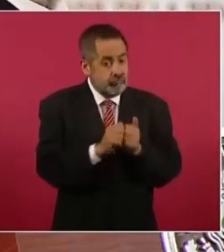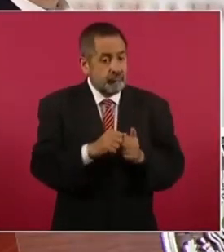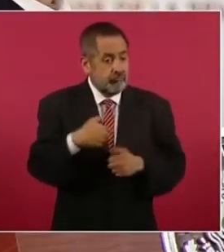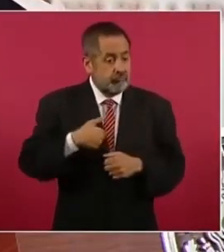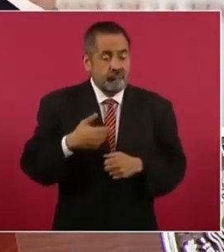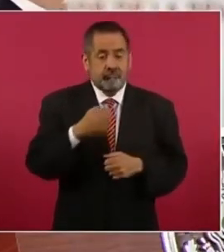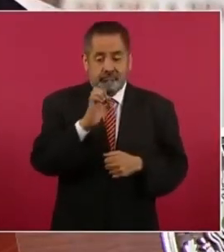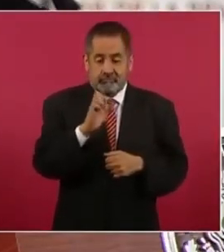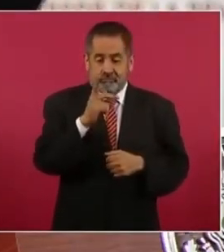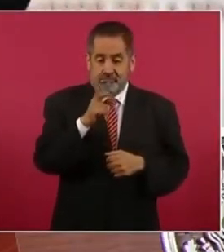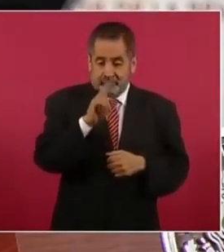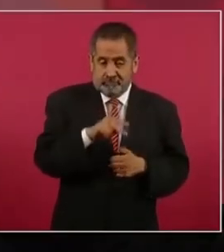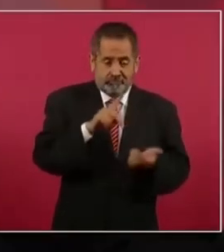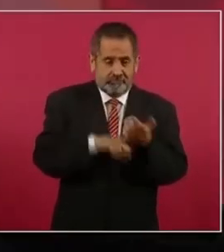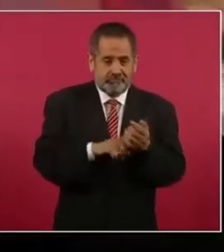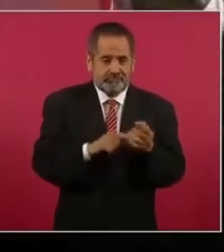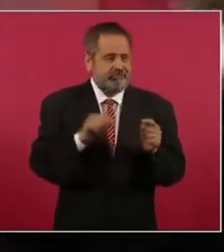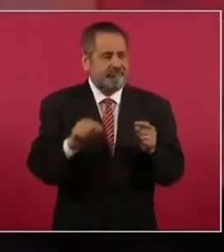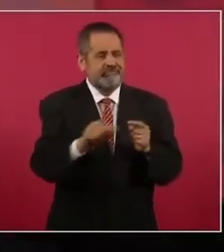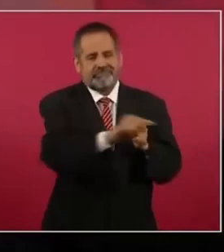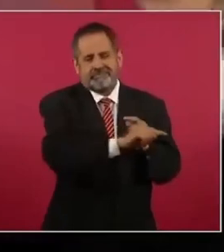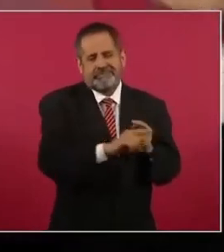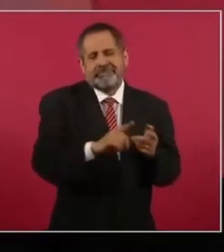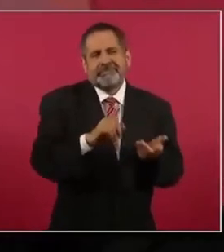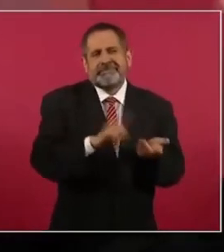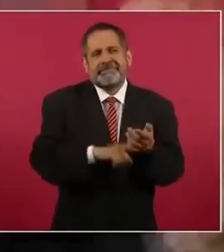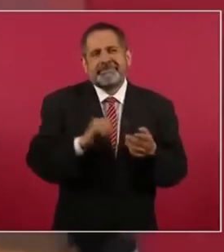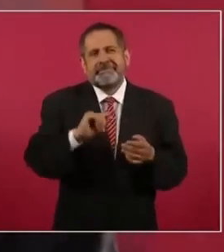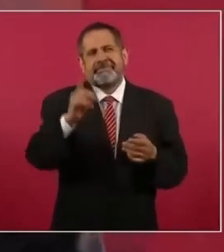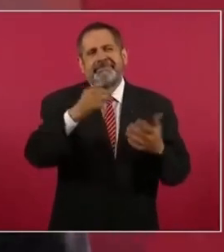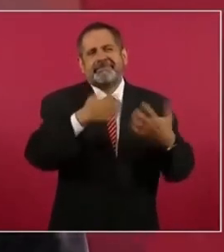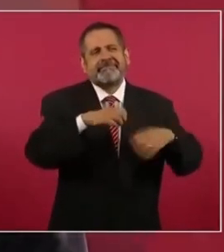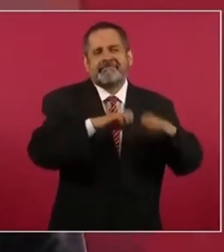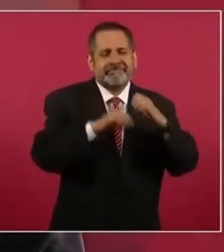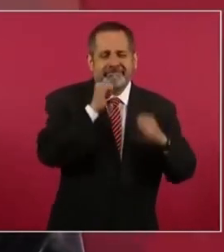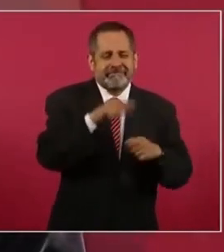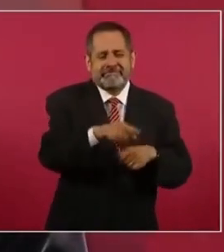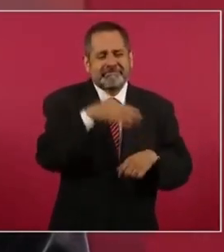traficantes de influencia, porque ni siquiera en sentido estricto son empresarios,